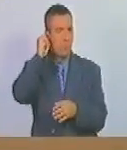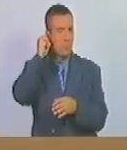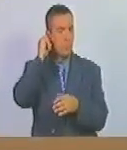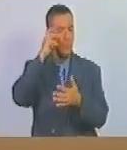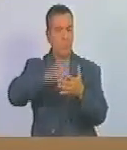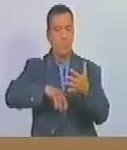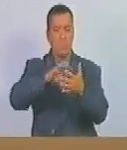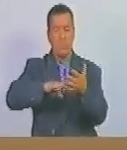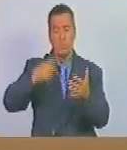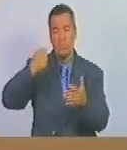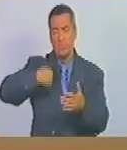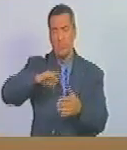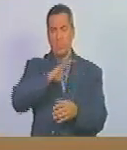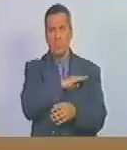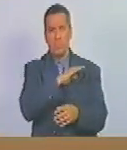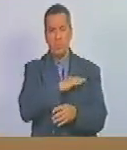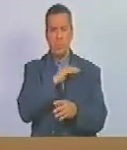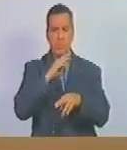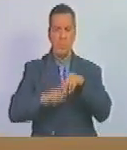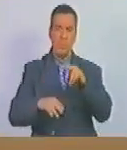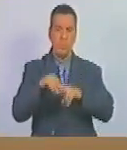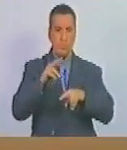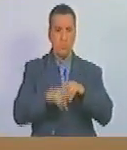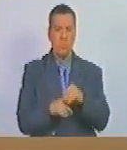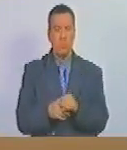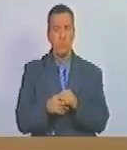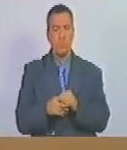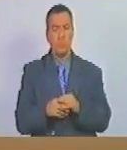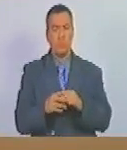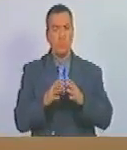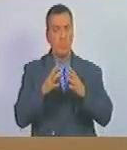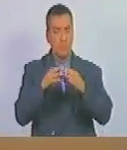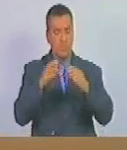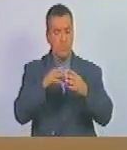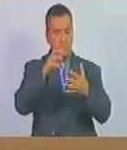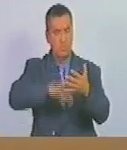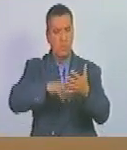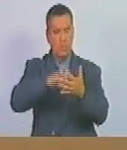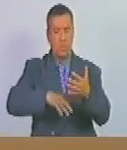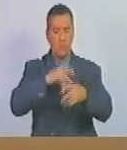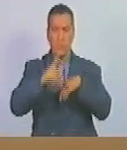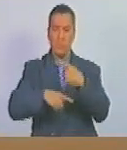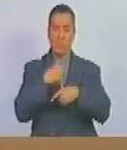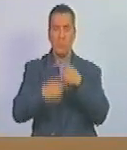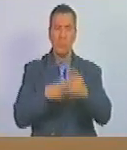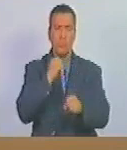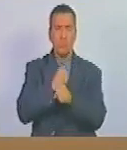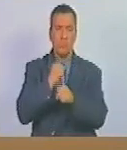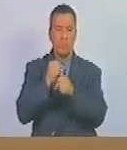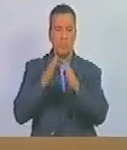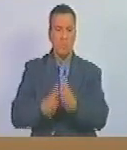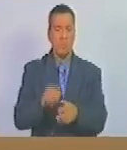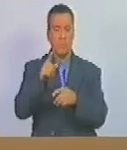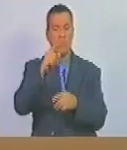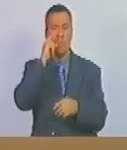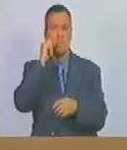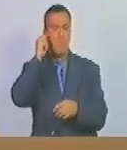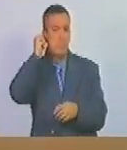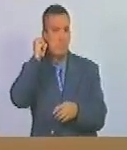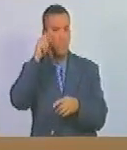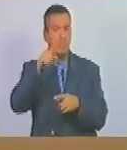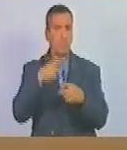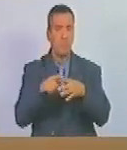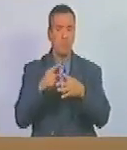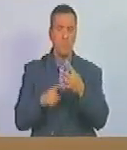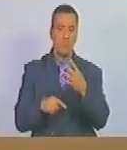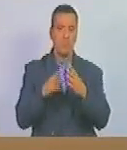agrícolas tienen el derecho a la conformación de consejos campesinos consejos productivos de trabajadoras y trabajadores y